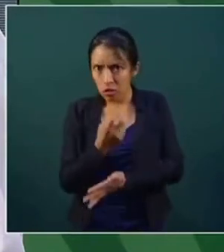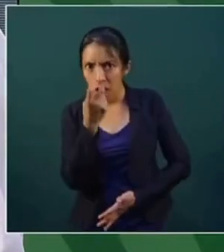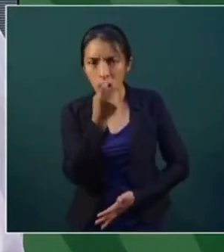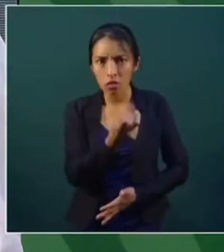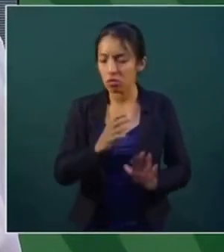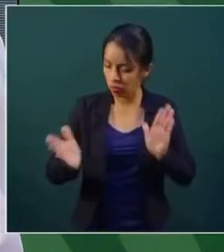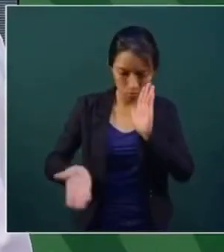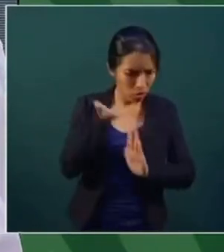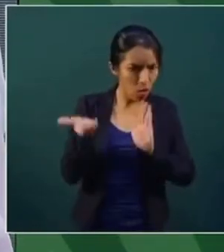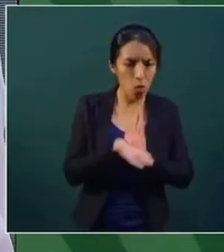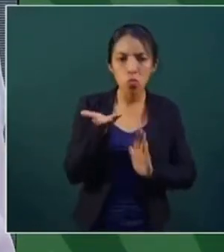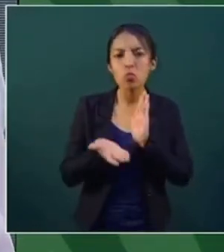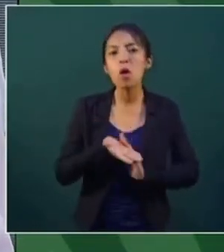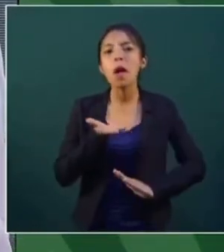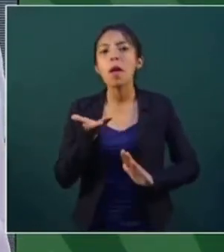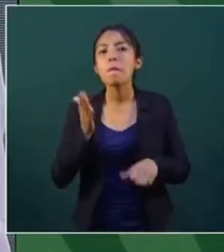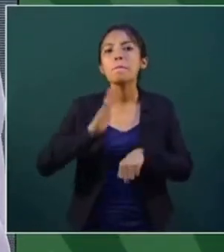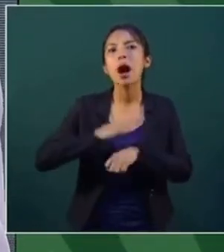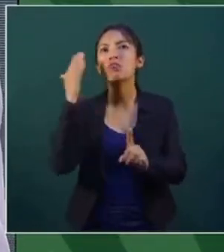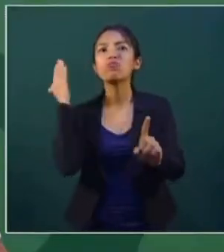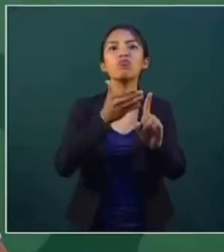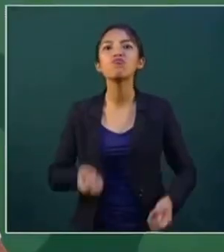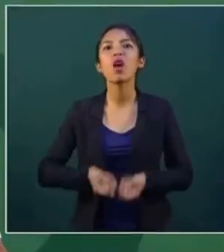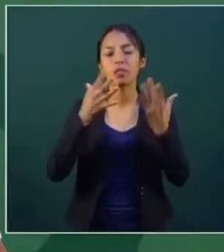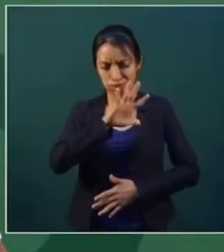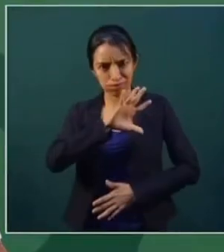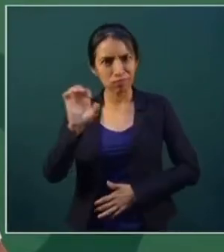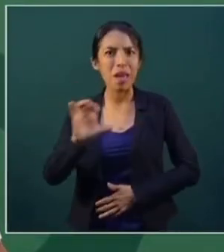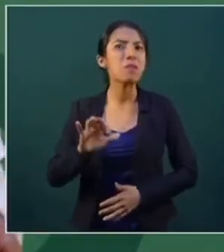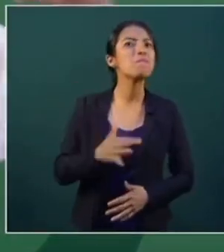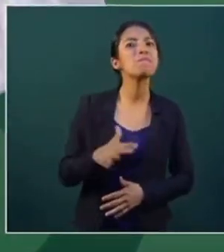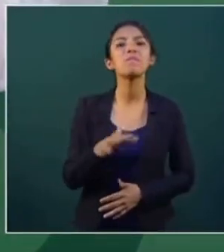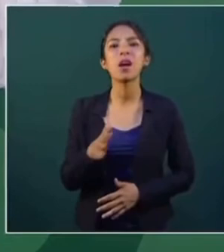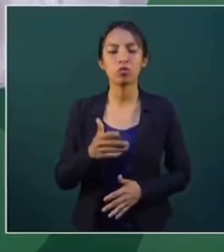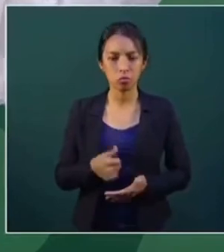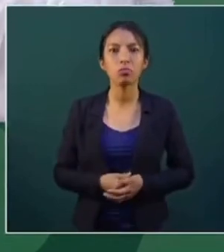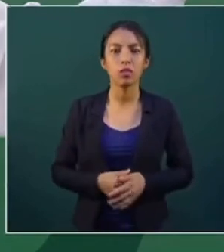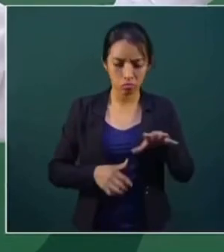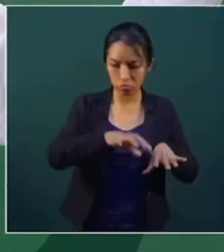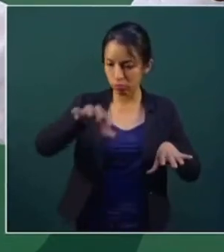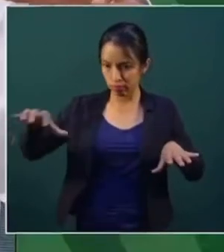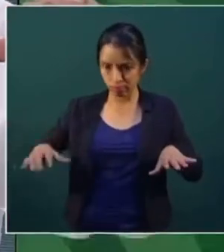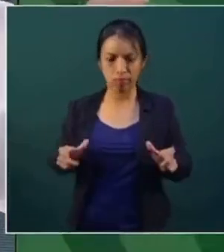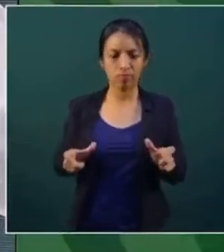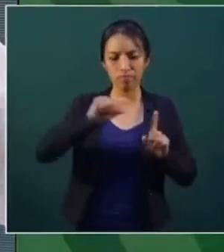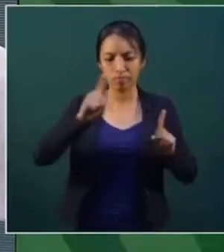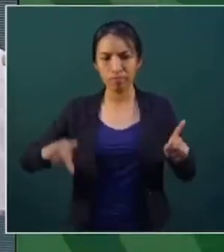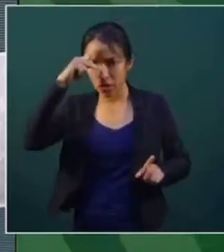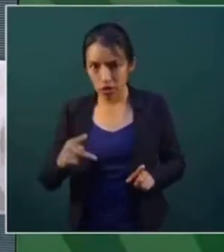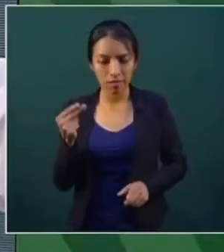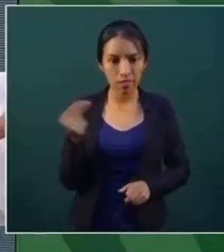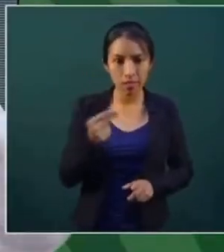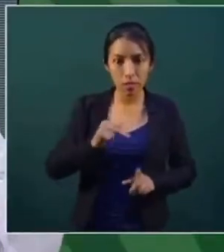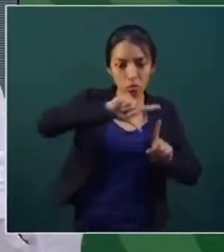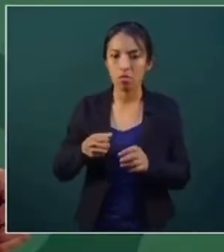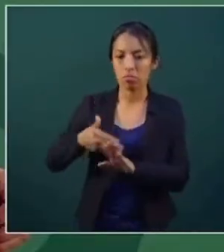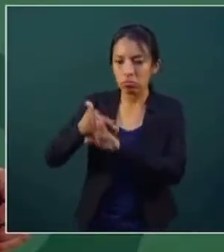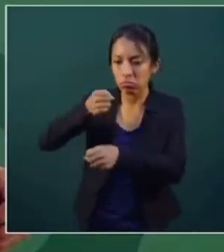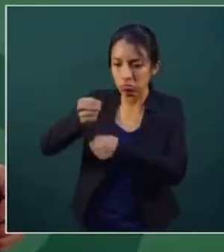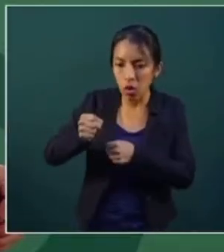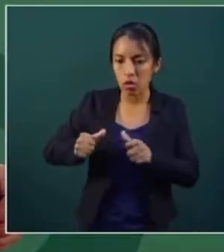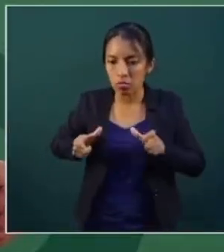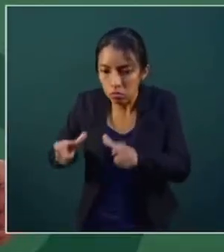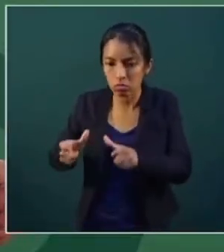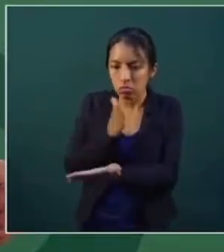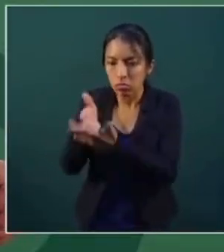construir cerca, se va llegar a cerca de 500 instalaciones de la Guardia Nacional para tener presencia en todo el territorio, que